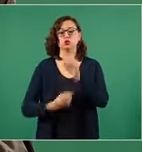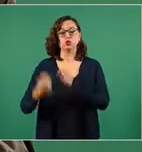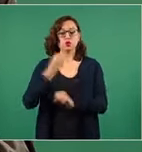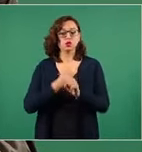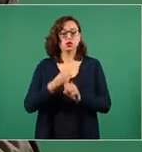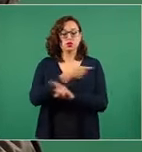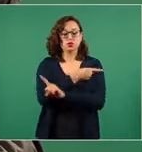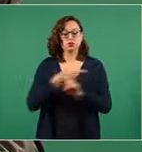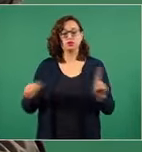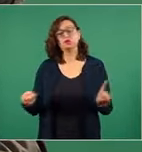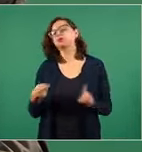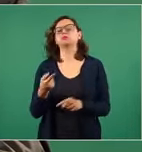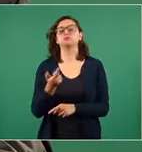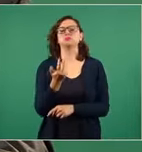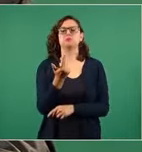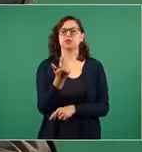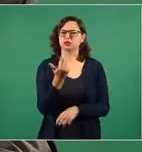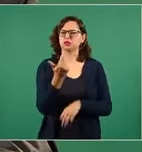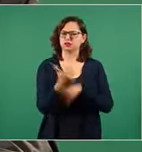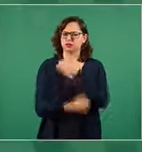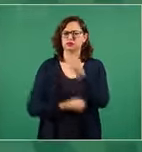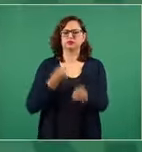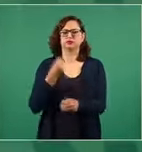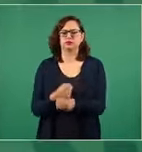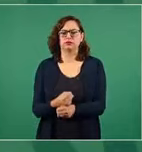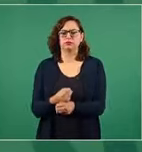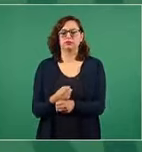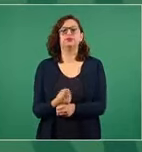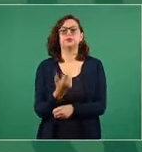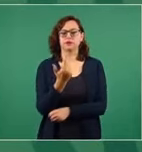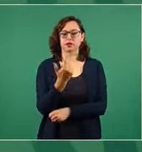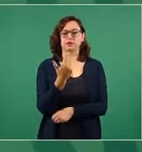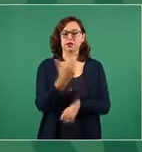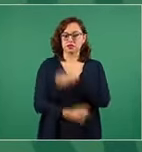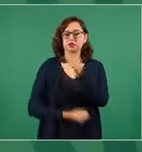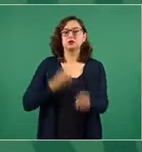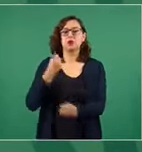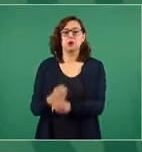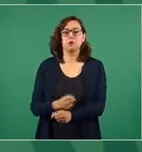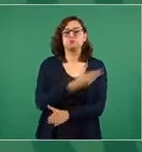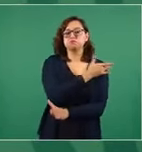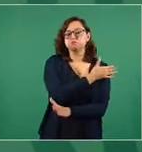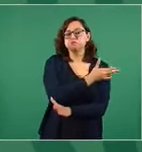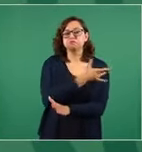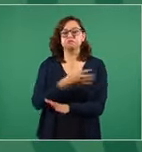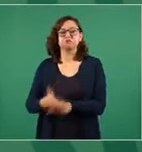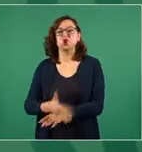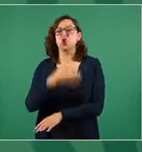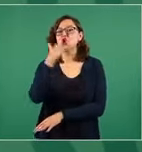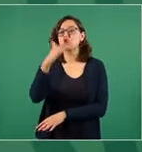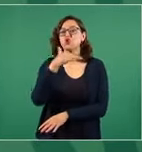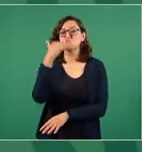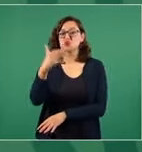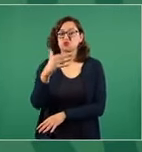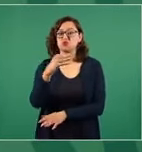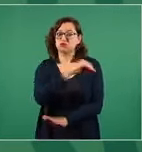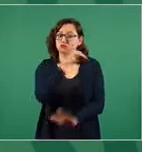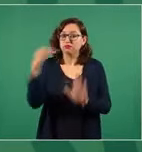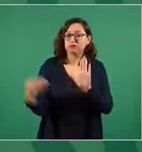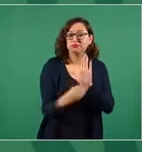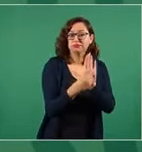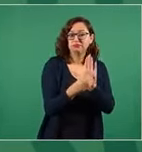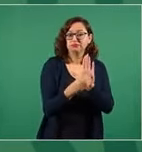25 años sin que la corrupción fuese delito grave.